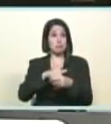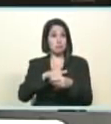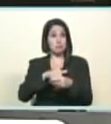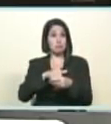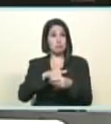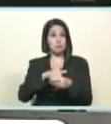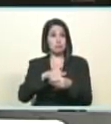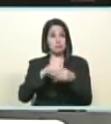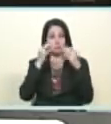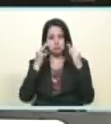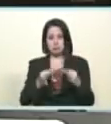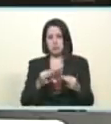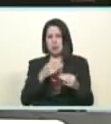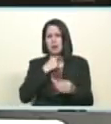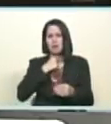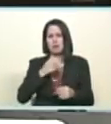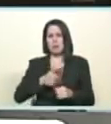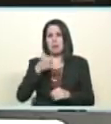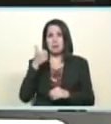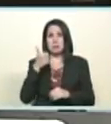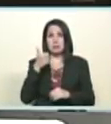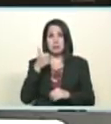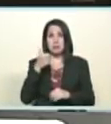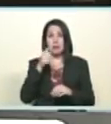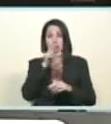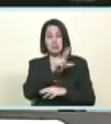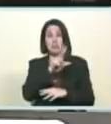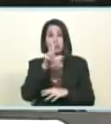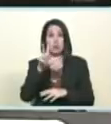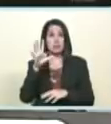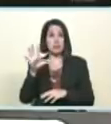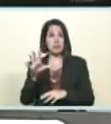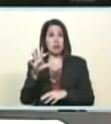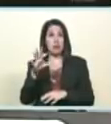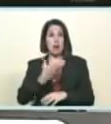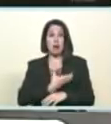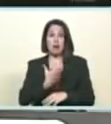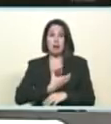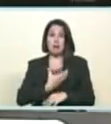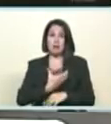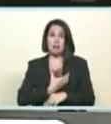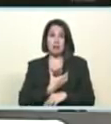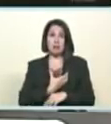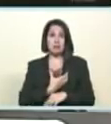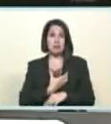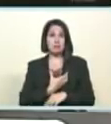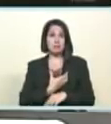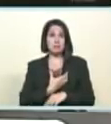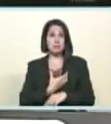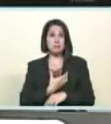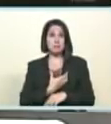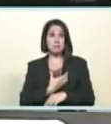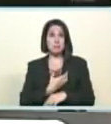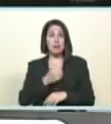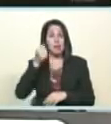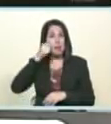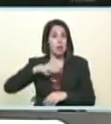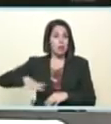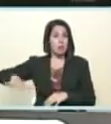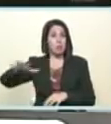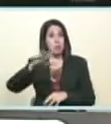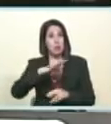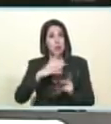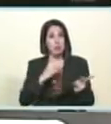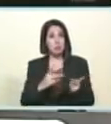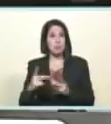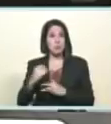también quiero hacer ya un último anuncio muy importante para esta festividad saben ustedes